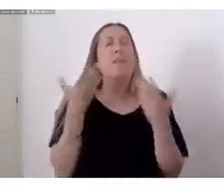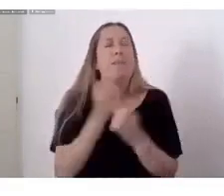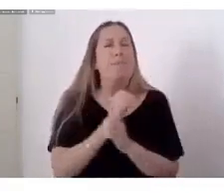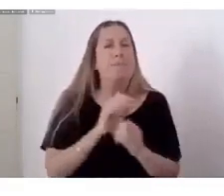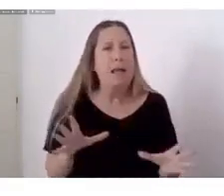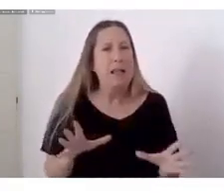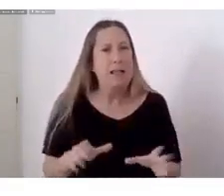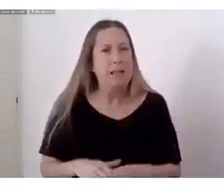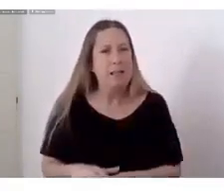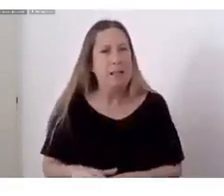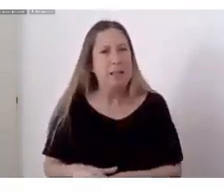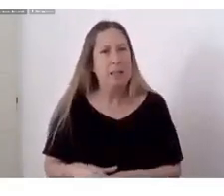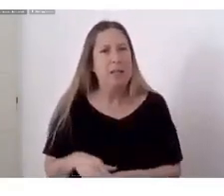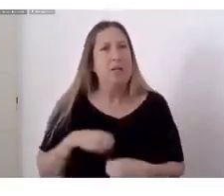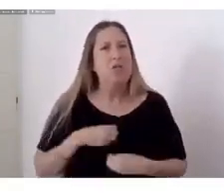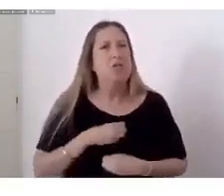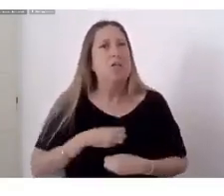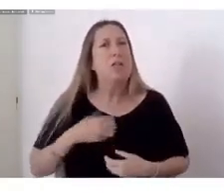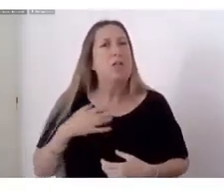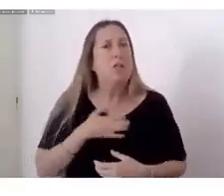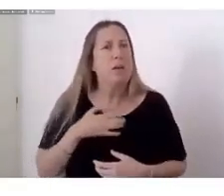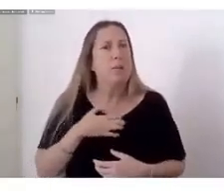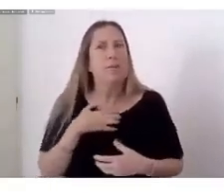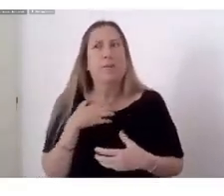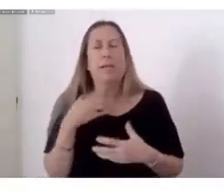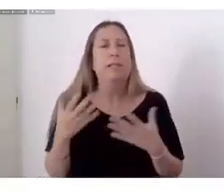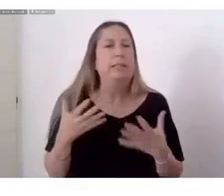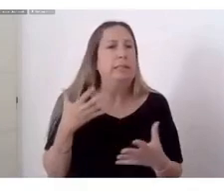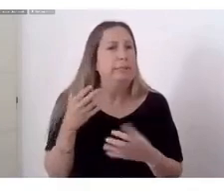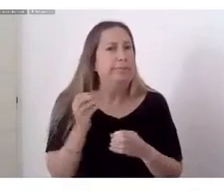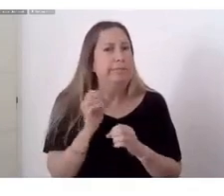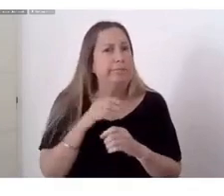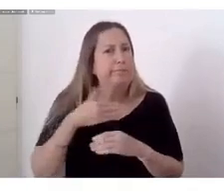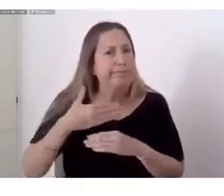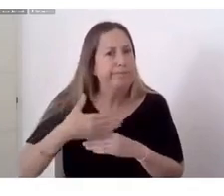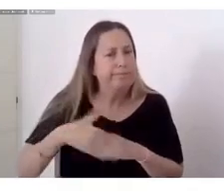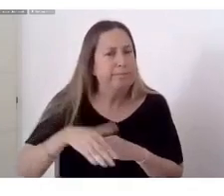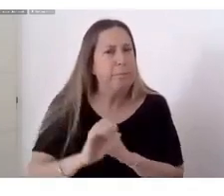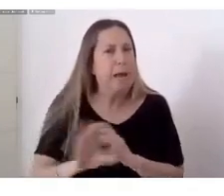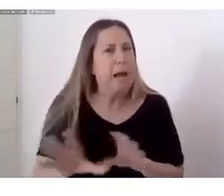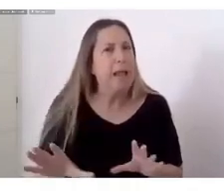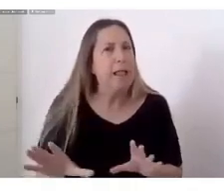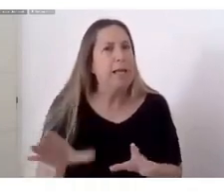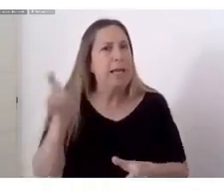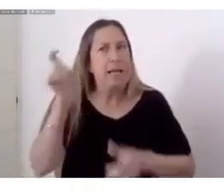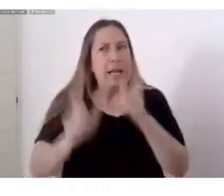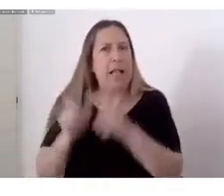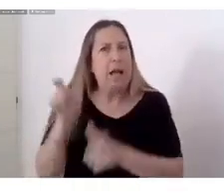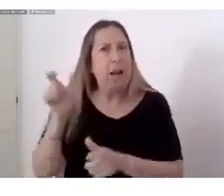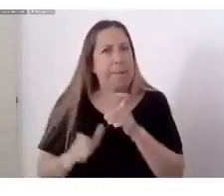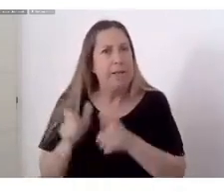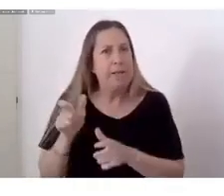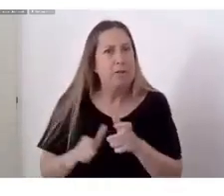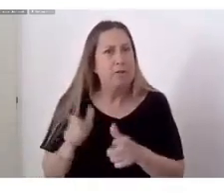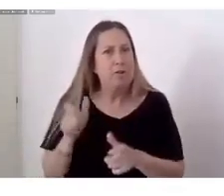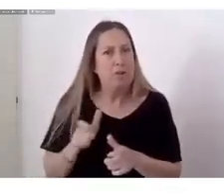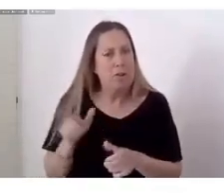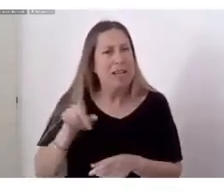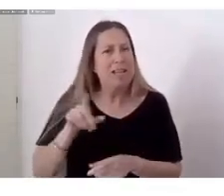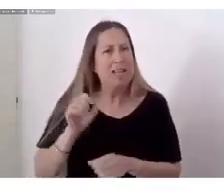Siento que mi fe Se tambalea Que la gente Mala vive Dios